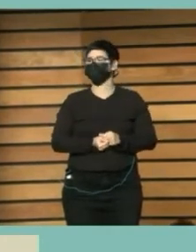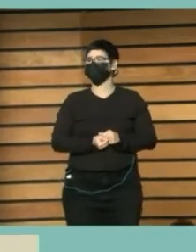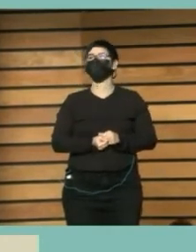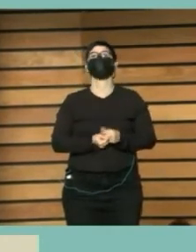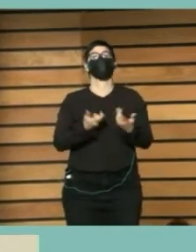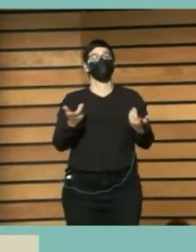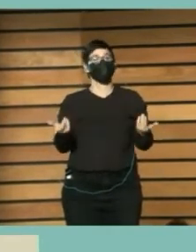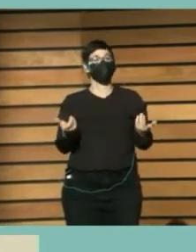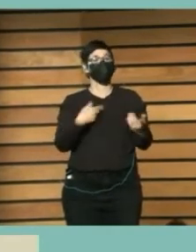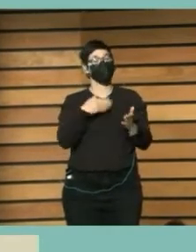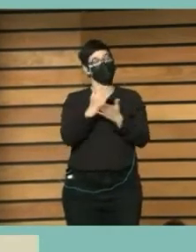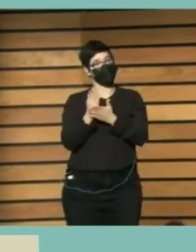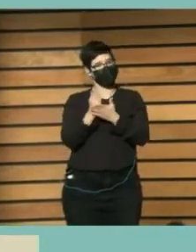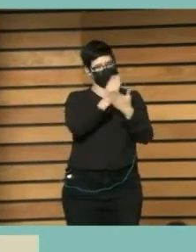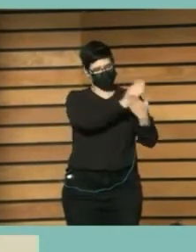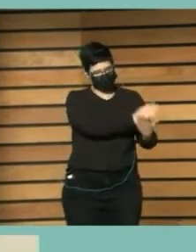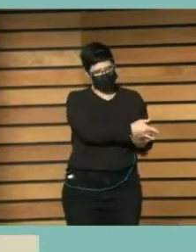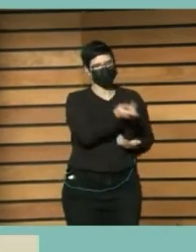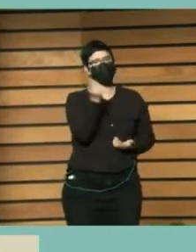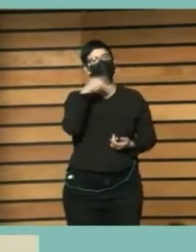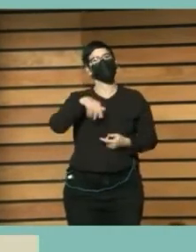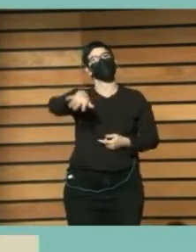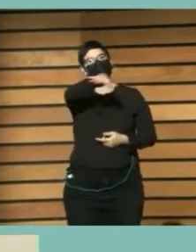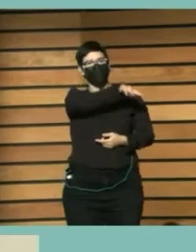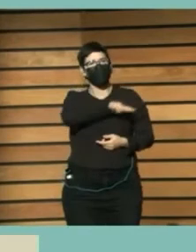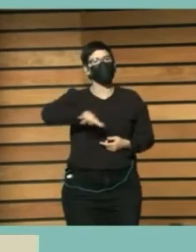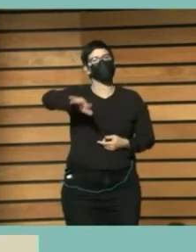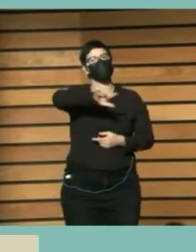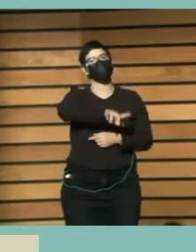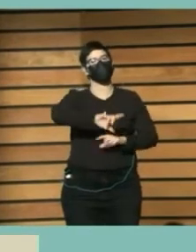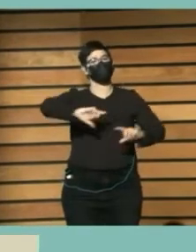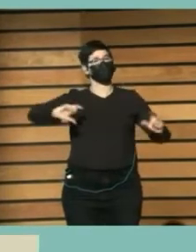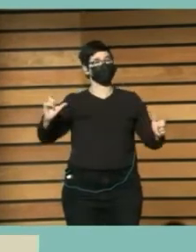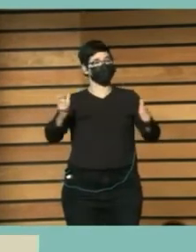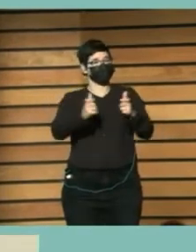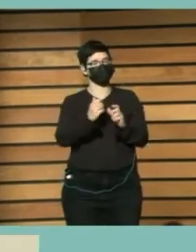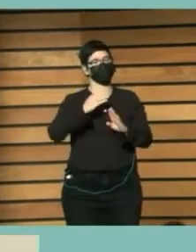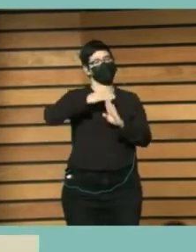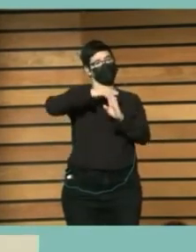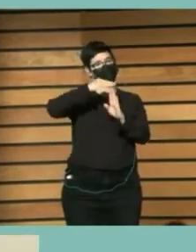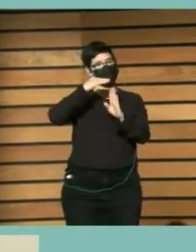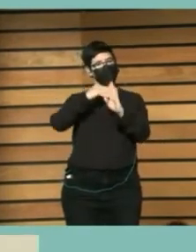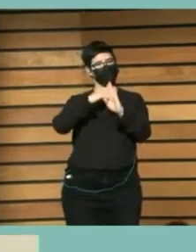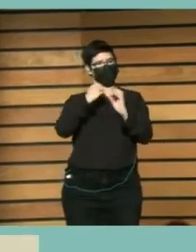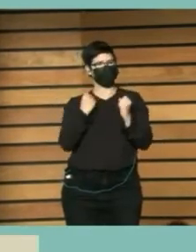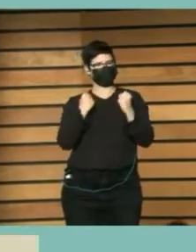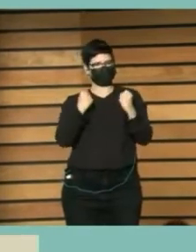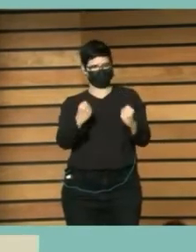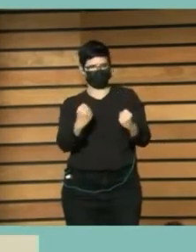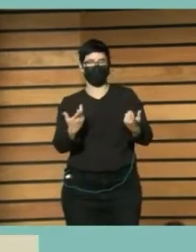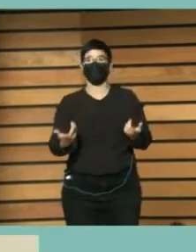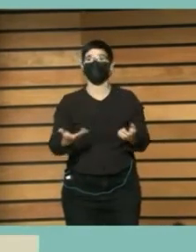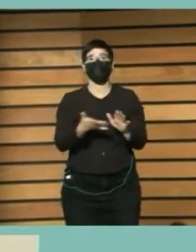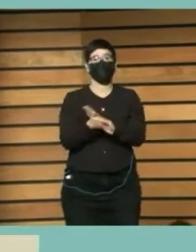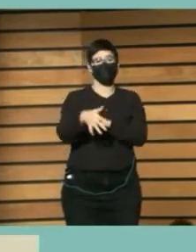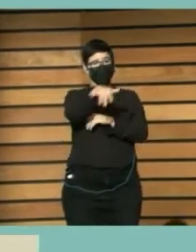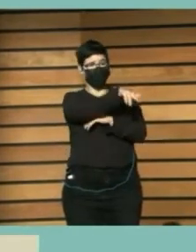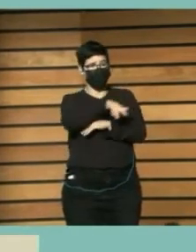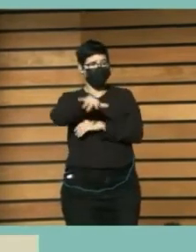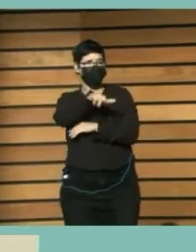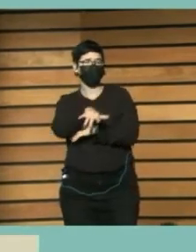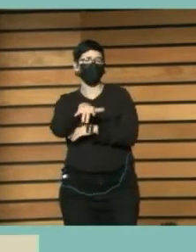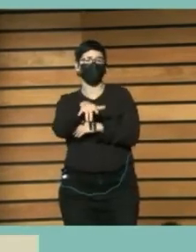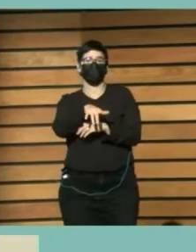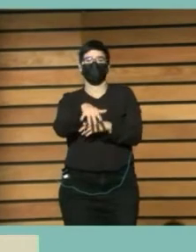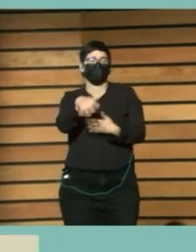Y por otra parte Tenemos espacios De reunión De baja intensidad Y estos son Espacios Y lugares De